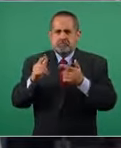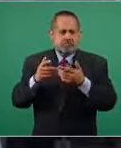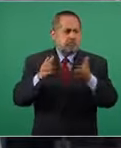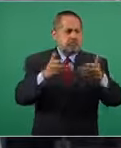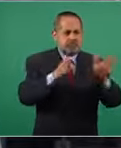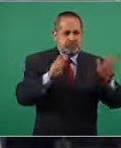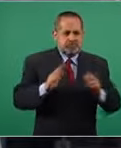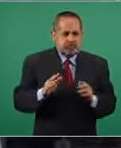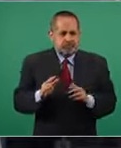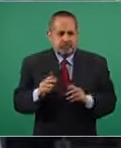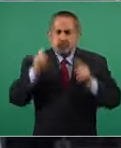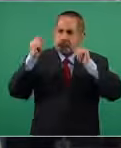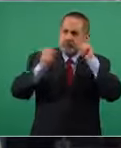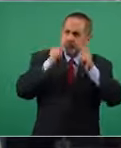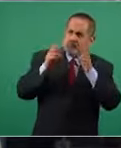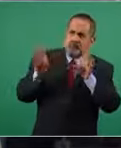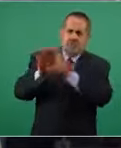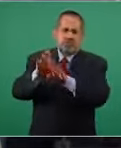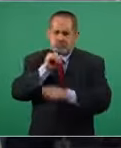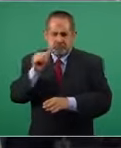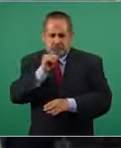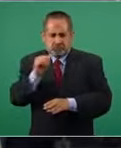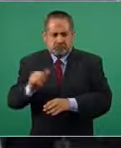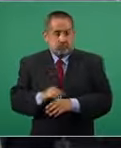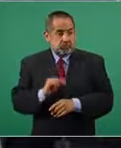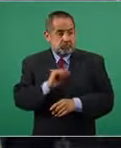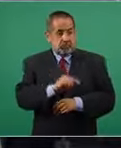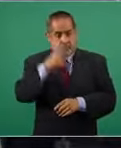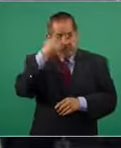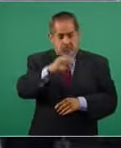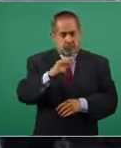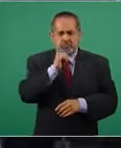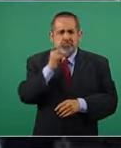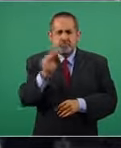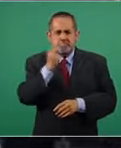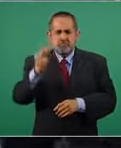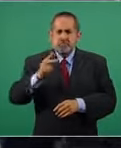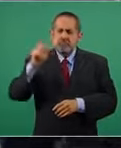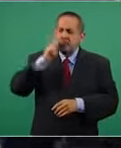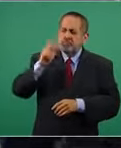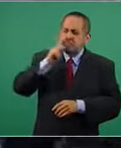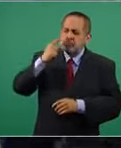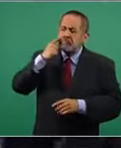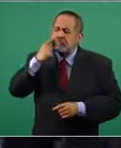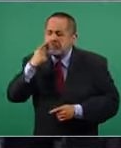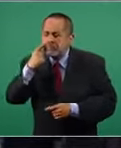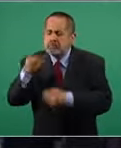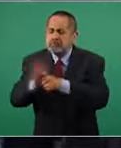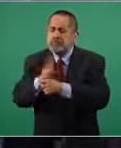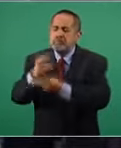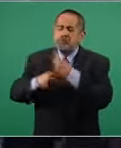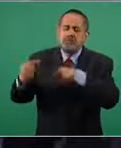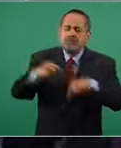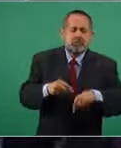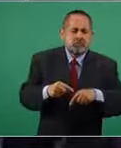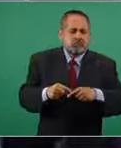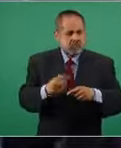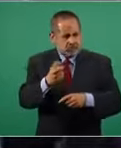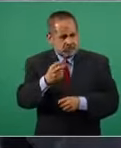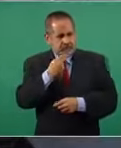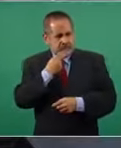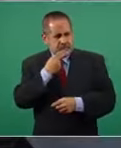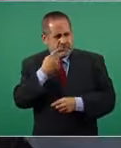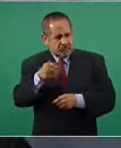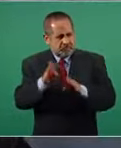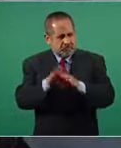la entrada de turistas por ejemplo ser uno de los pocos países del mundo que no pide una prueba negativa por ejemplo de COVID a los turistas que entran sigue siendo